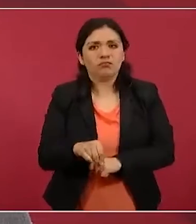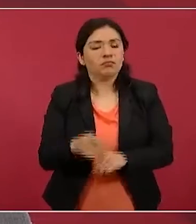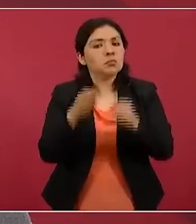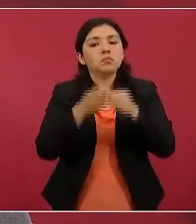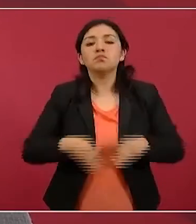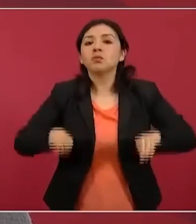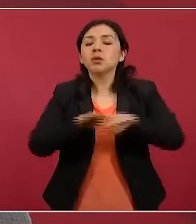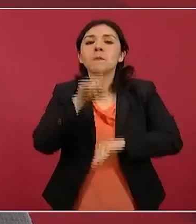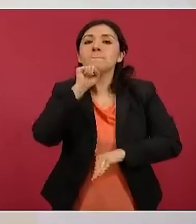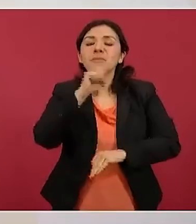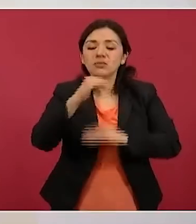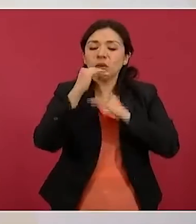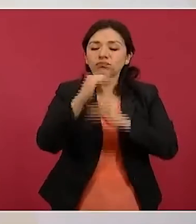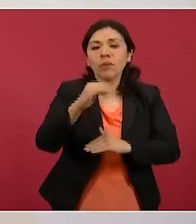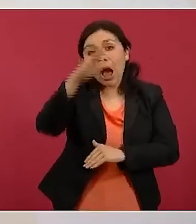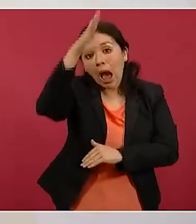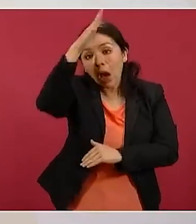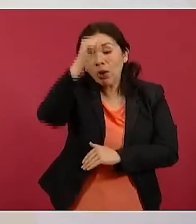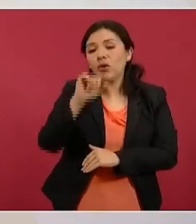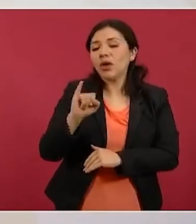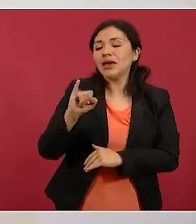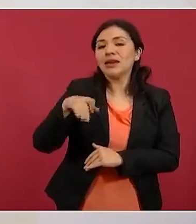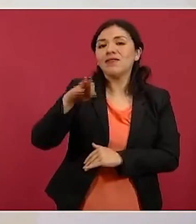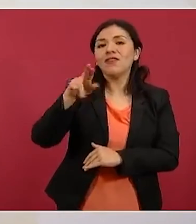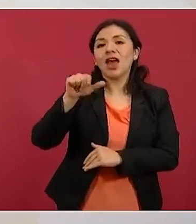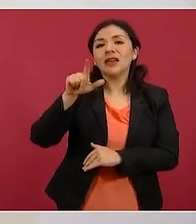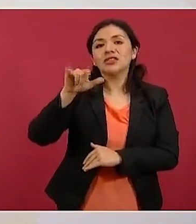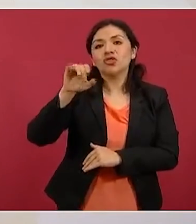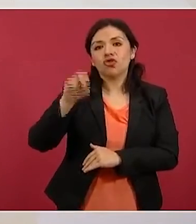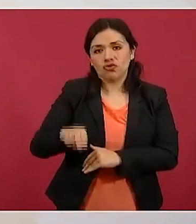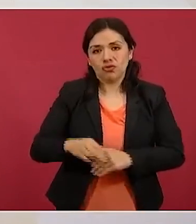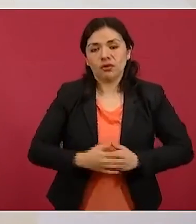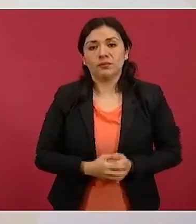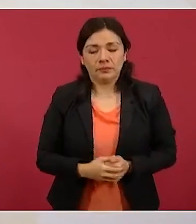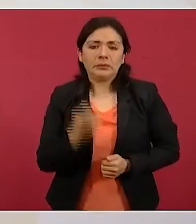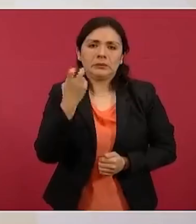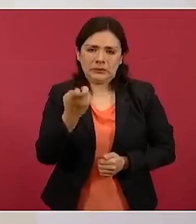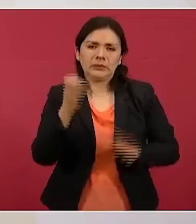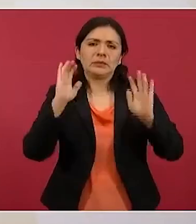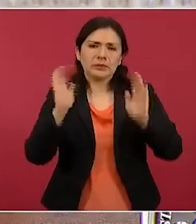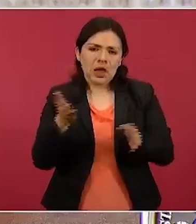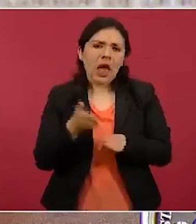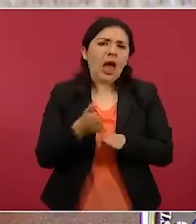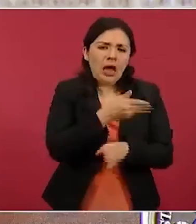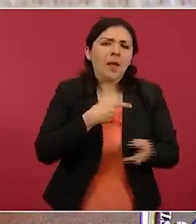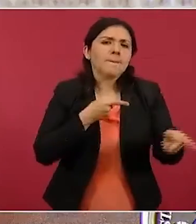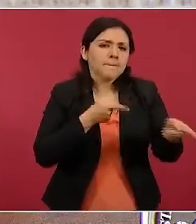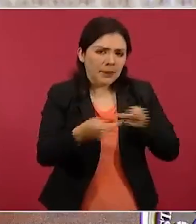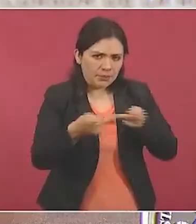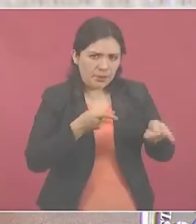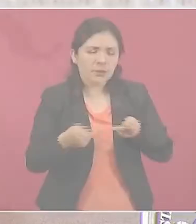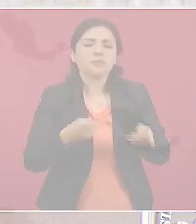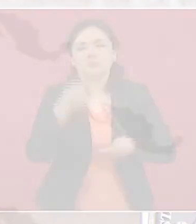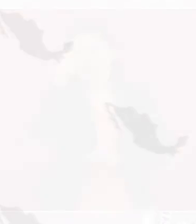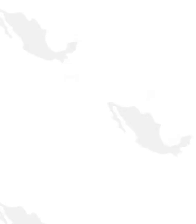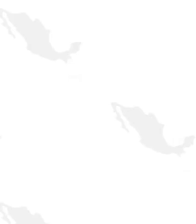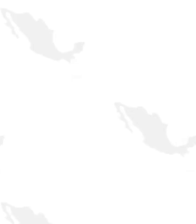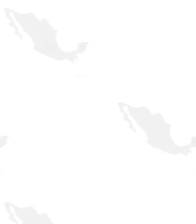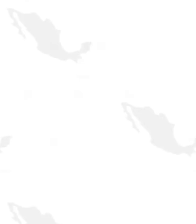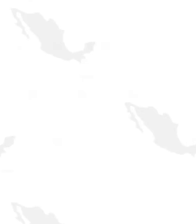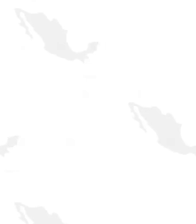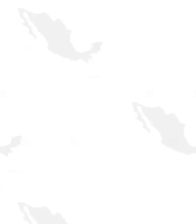inflación. Entonces, estamos preparados con ese propósito.